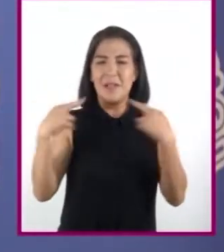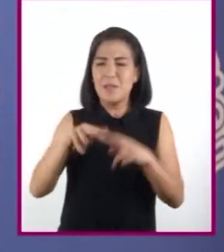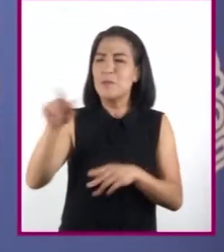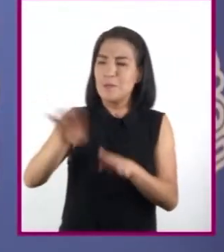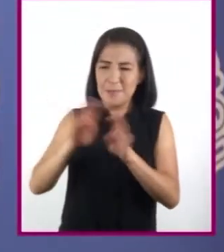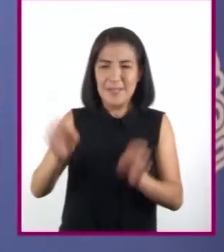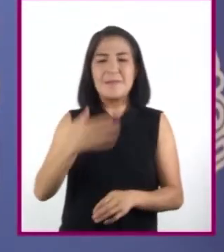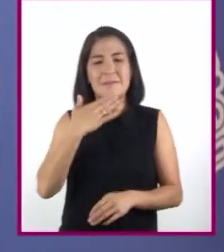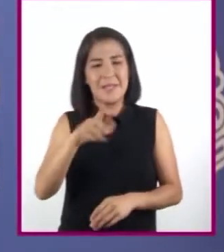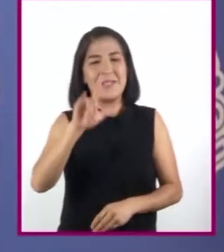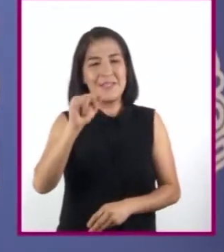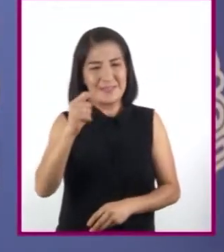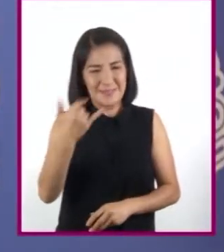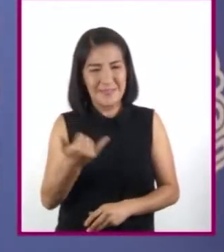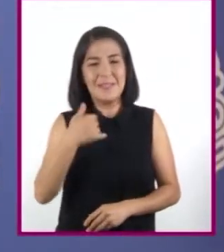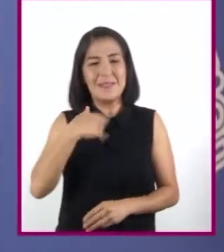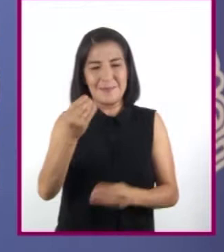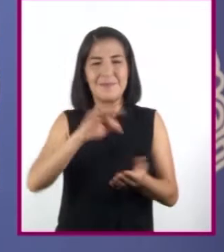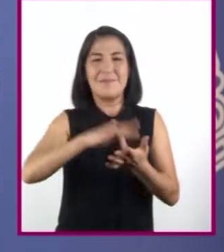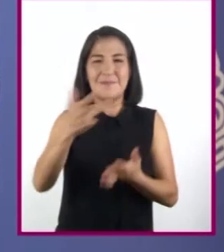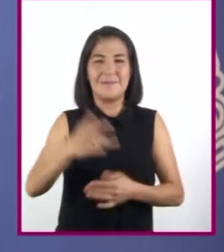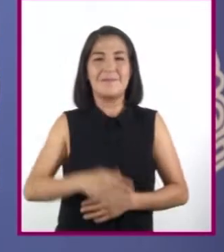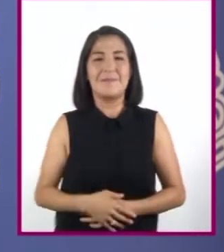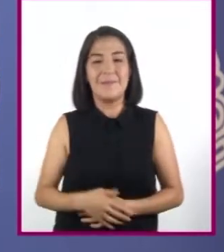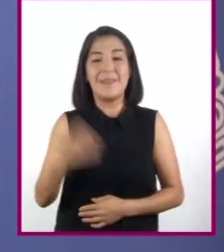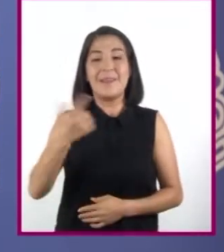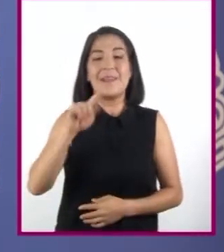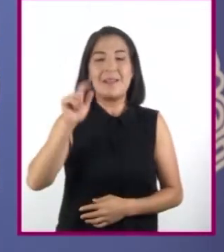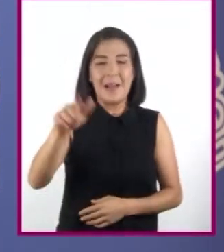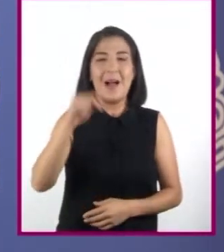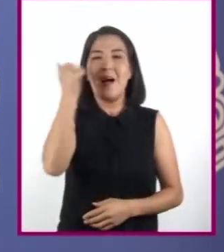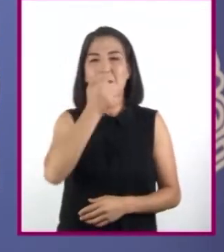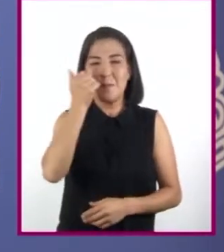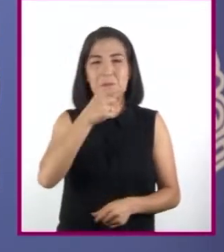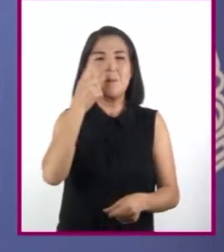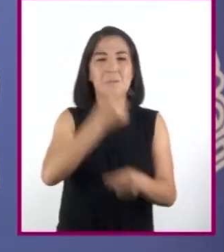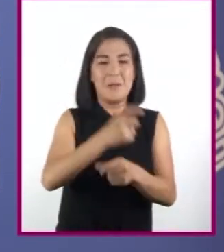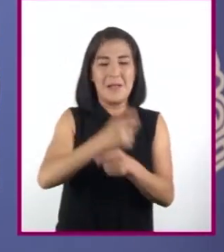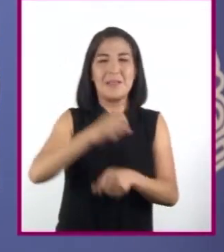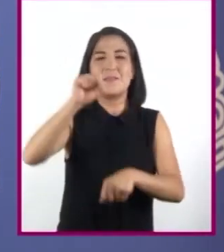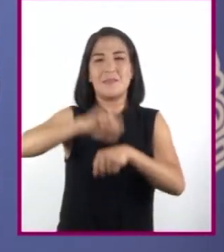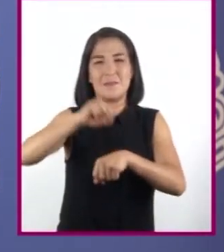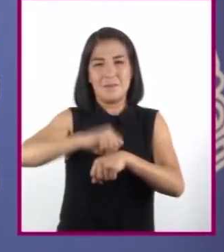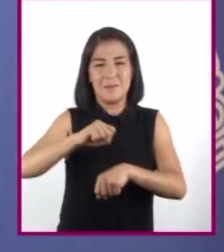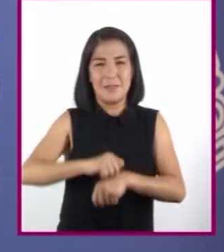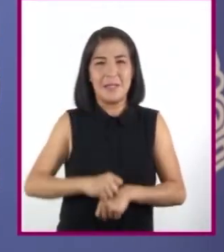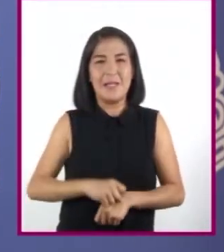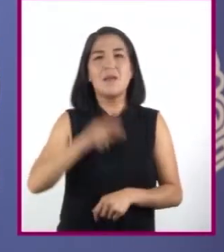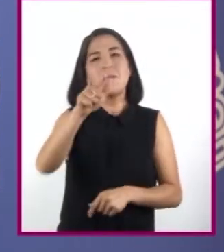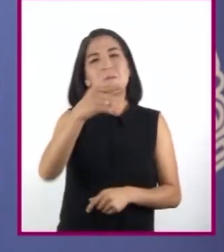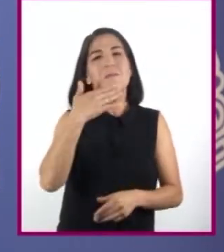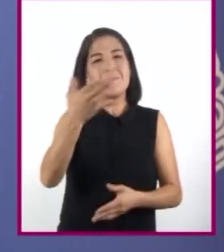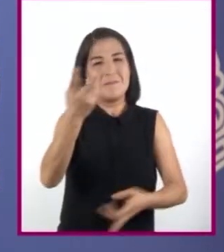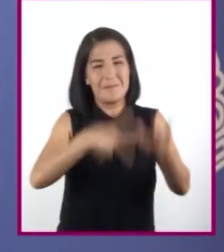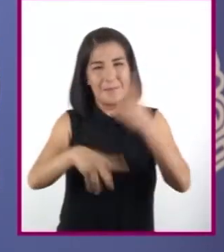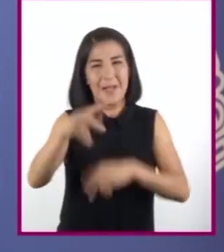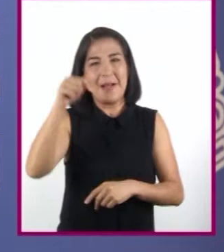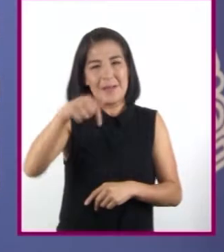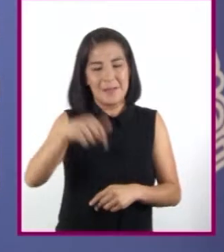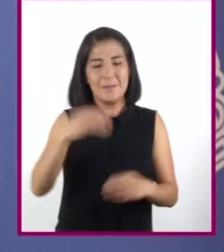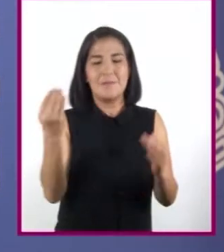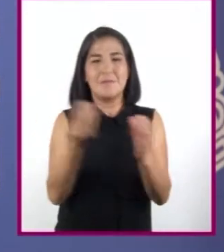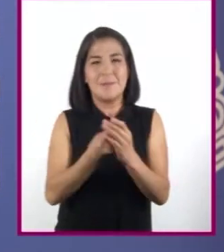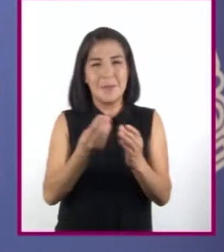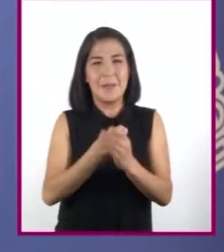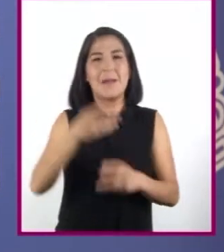¿Qué tal, Leslie? Muchas gracias. ¿Qué tal alumnas y alumnos de primer grado de secundaria? Sean bienvenidas y bienvenidos a la